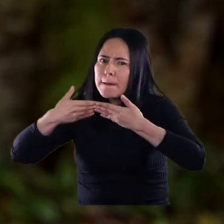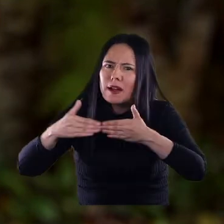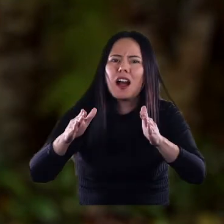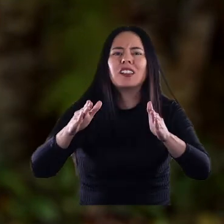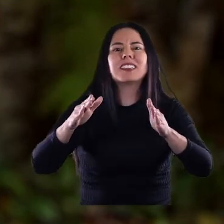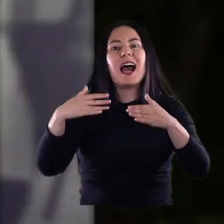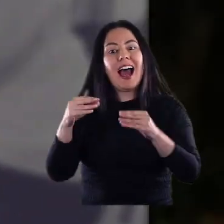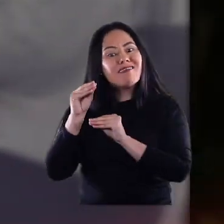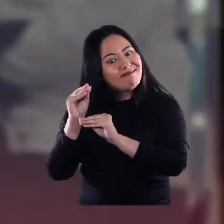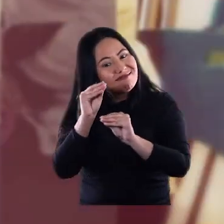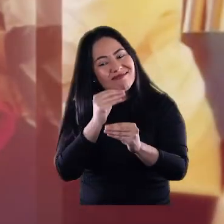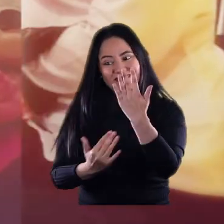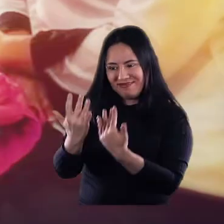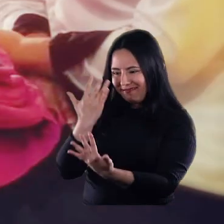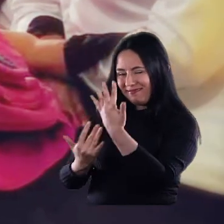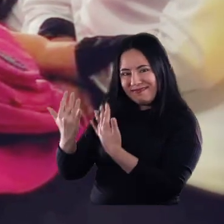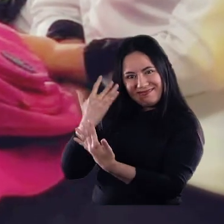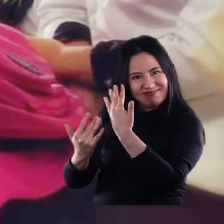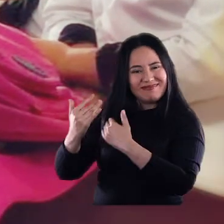la especialidad de gastronomía.